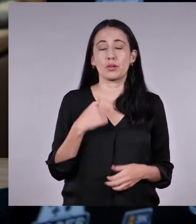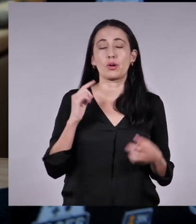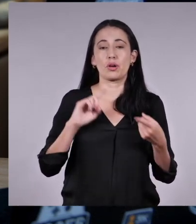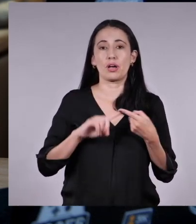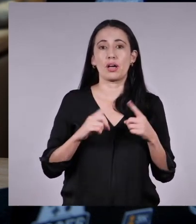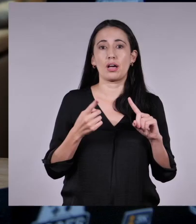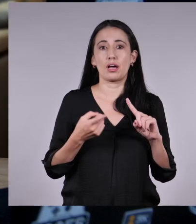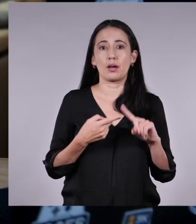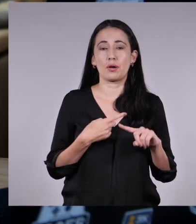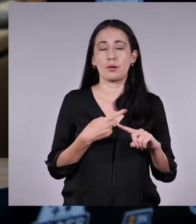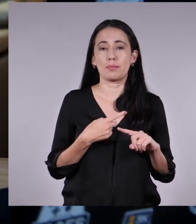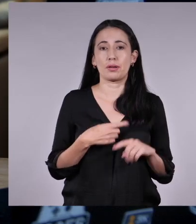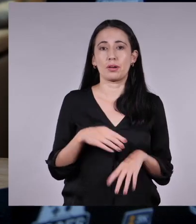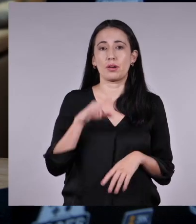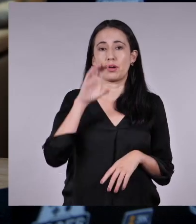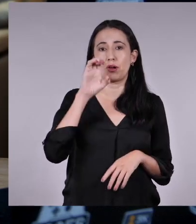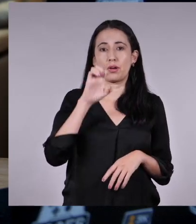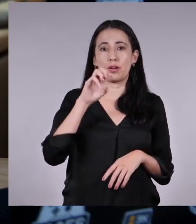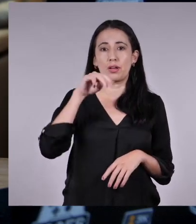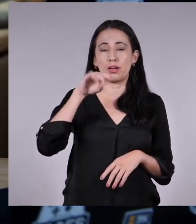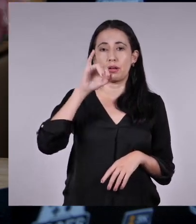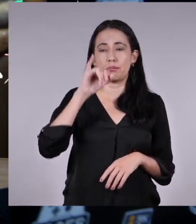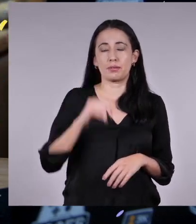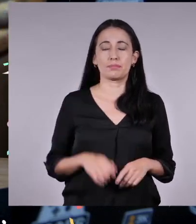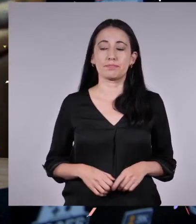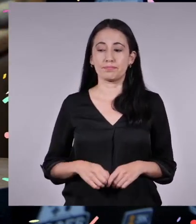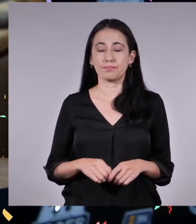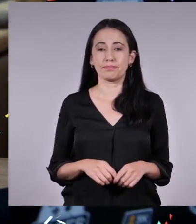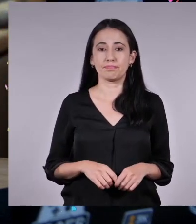querido, respetado senpai de la diversión, M.